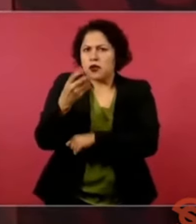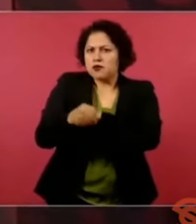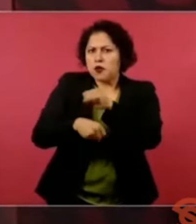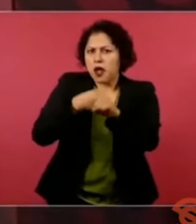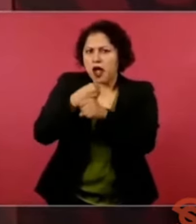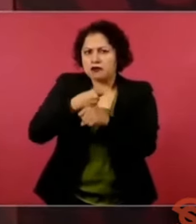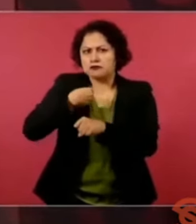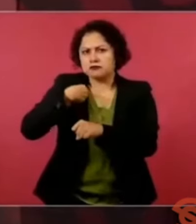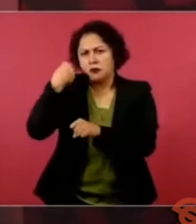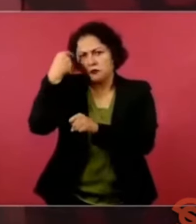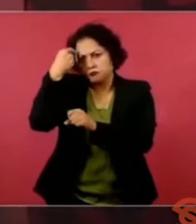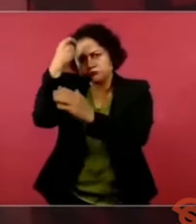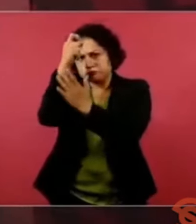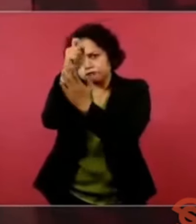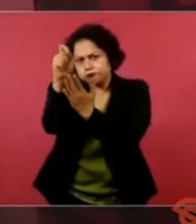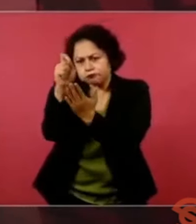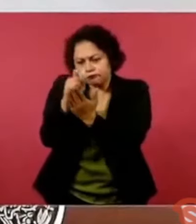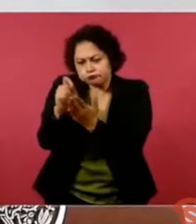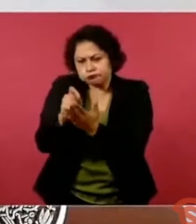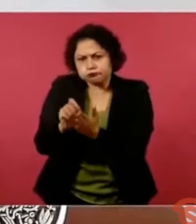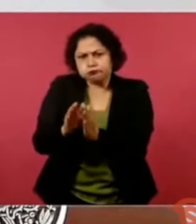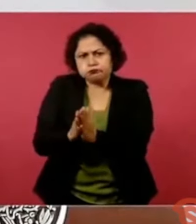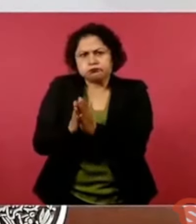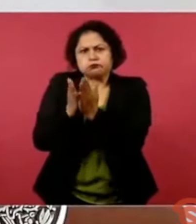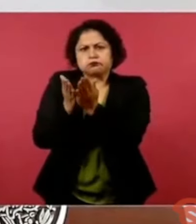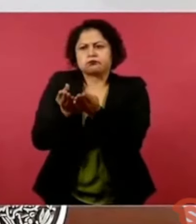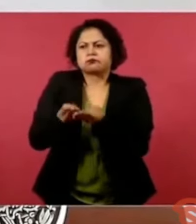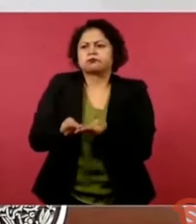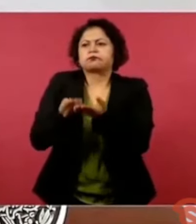sobre el humanismo mexicano,